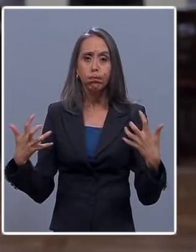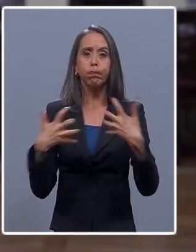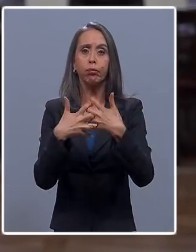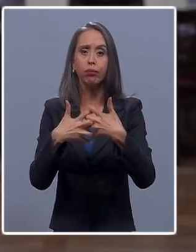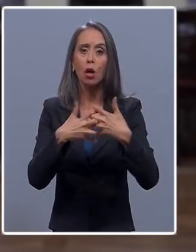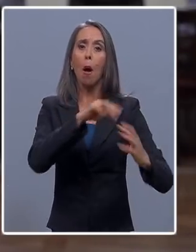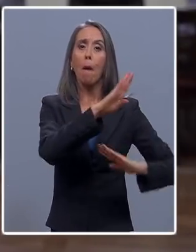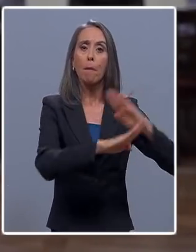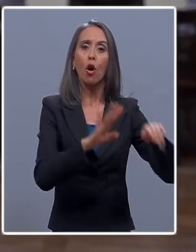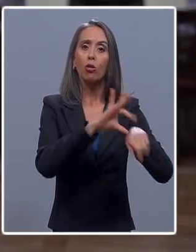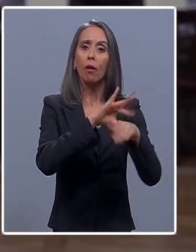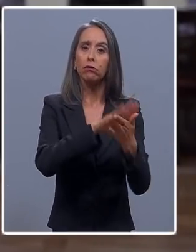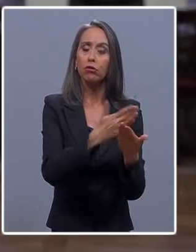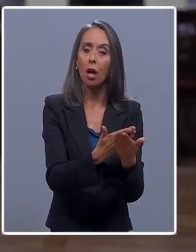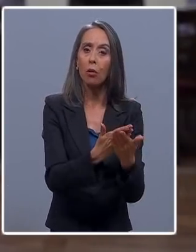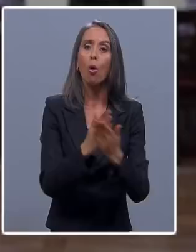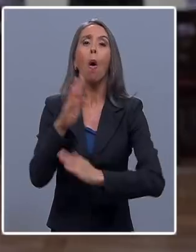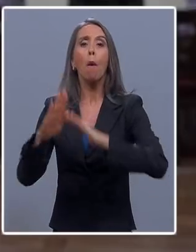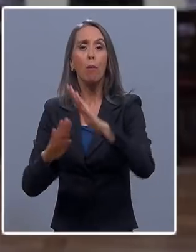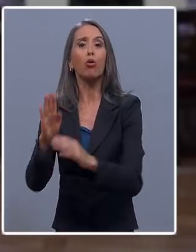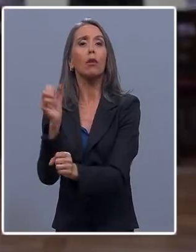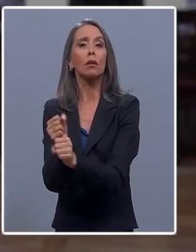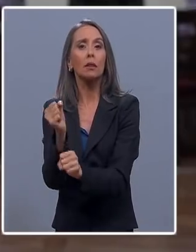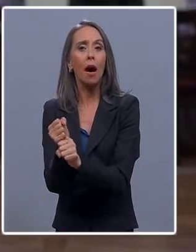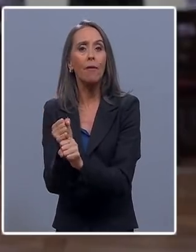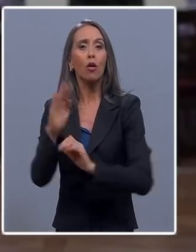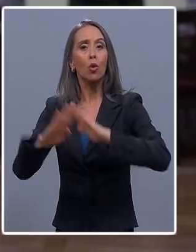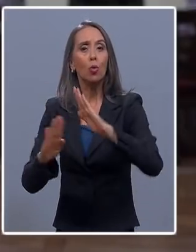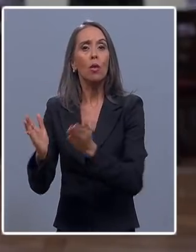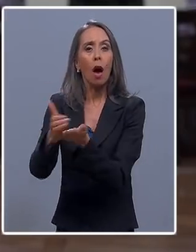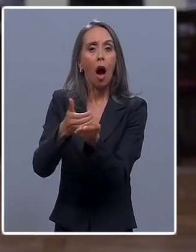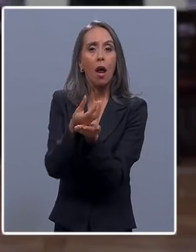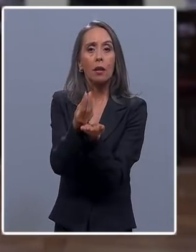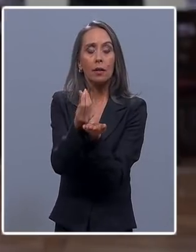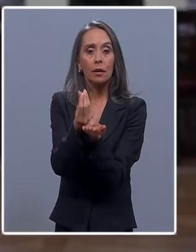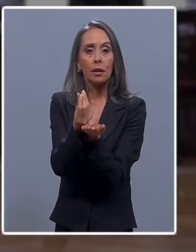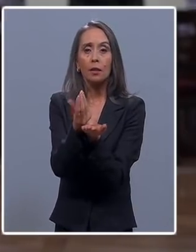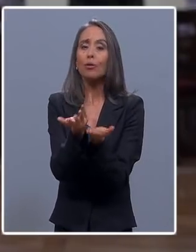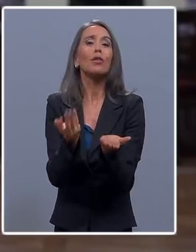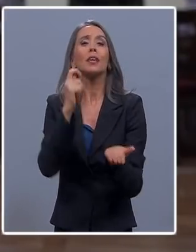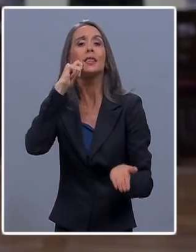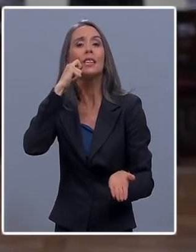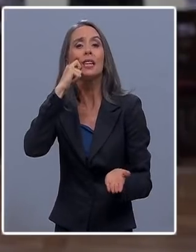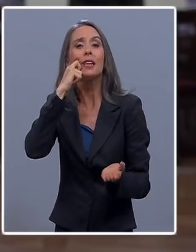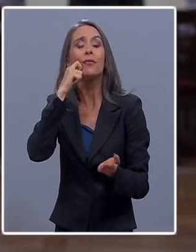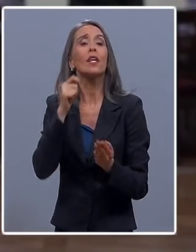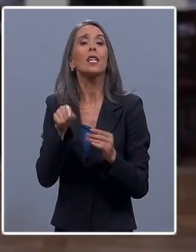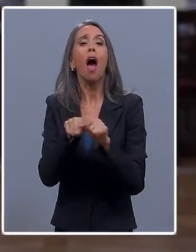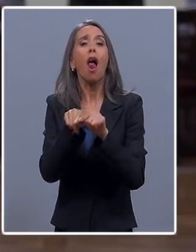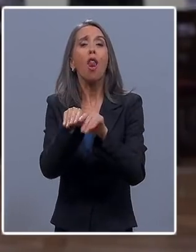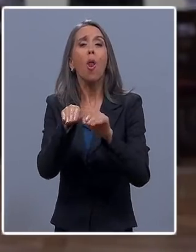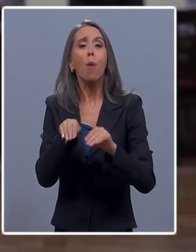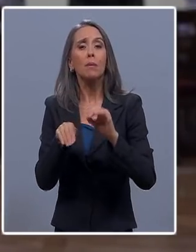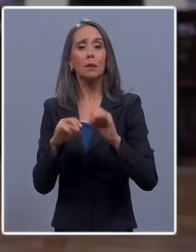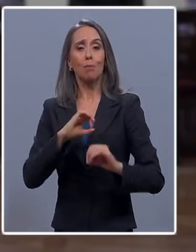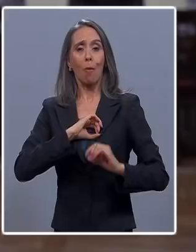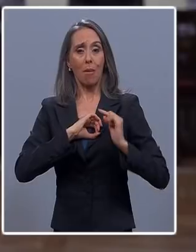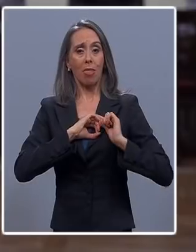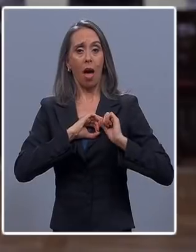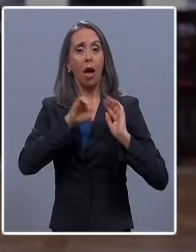entre proteger la salud y proteger los trabajos y los ingresos en el fondo son dos caras de la misma medalla